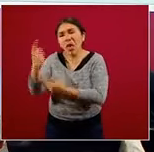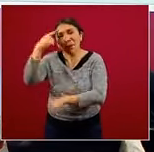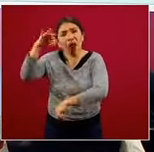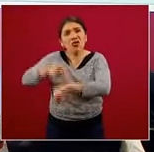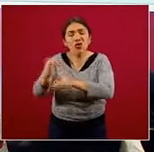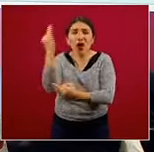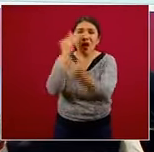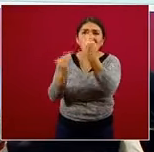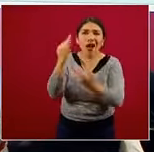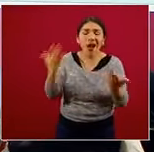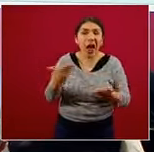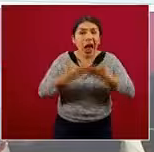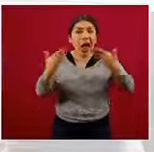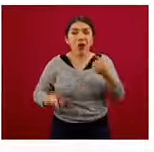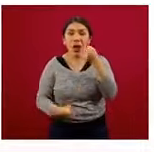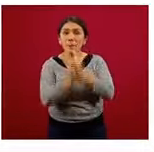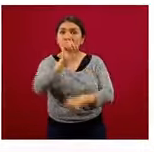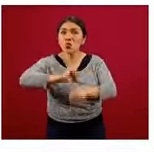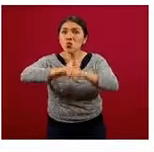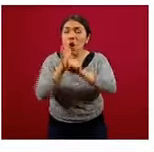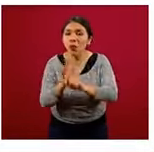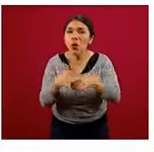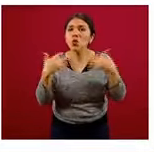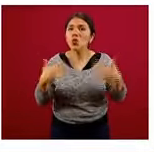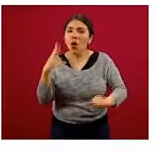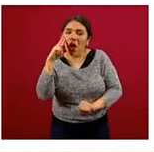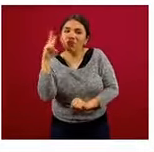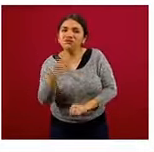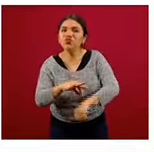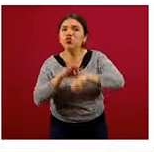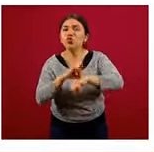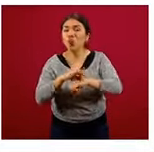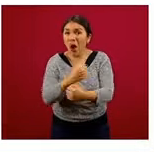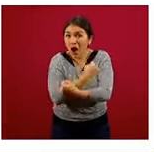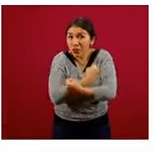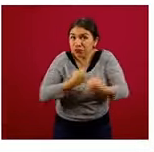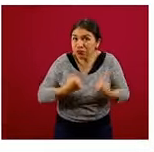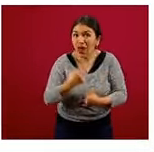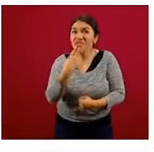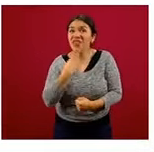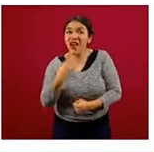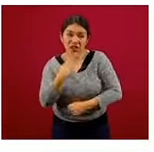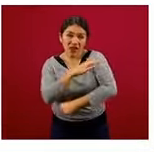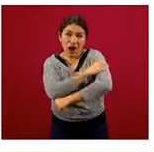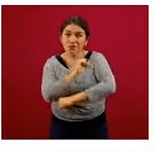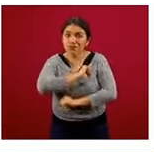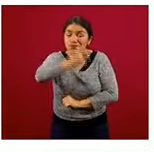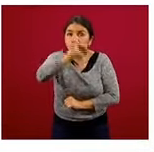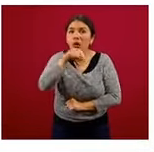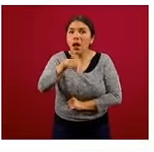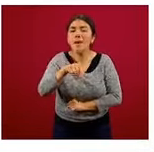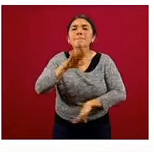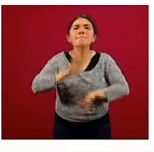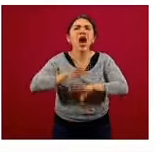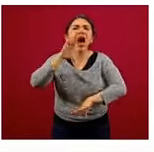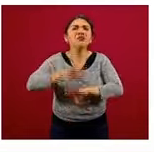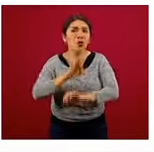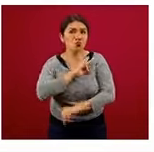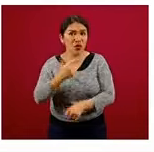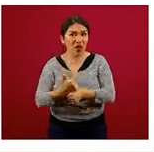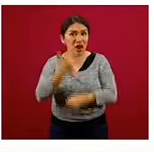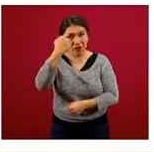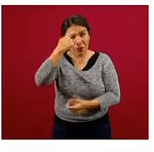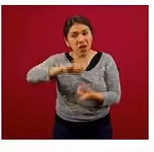la pandemia de coronavirus nos hace ver que la obesidad, la diabetes y la hipertensión aumentan el